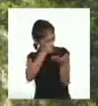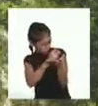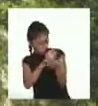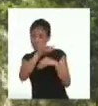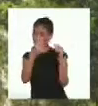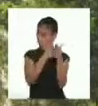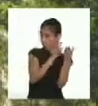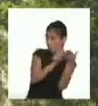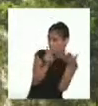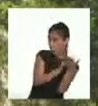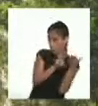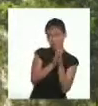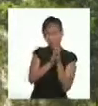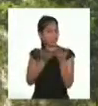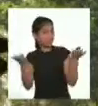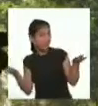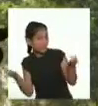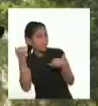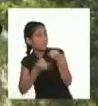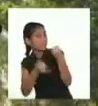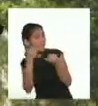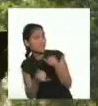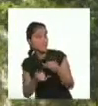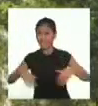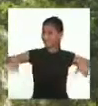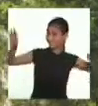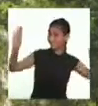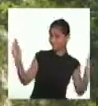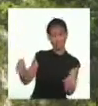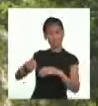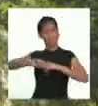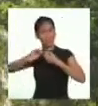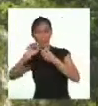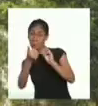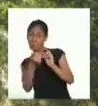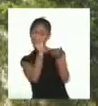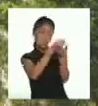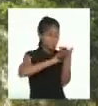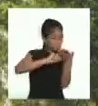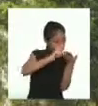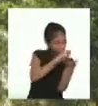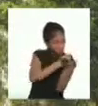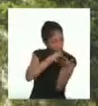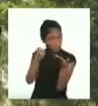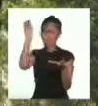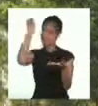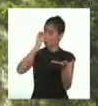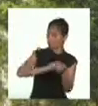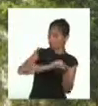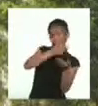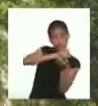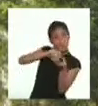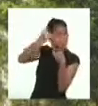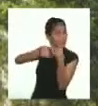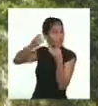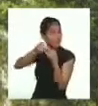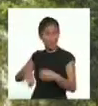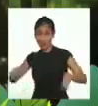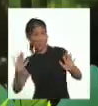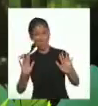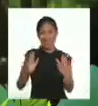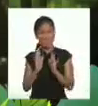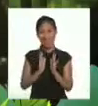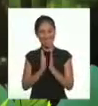leído por todos. Y finalmente, lo pasamos a limpio y escribimos la versión final.